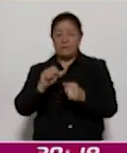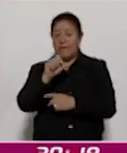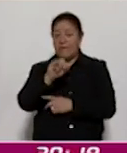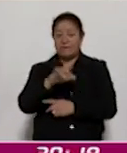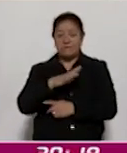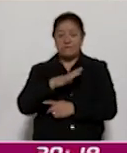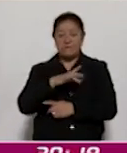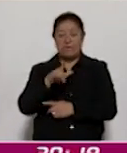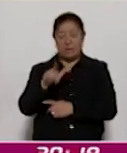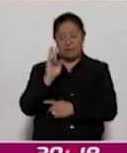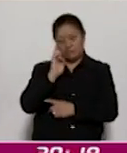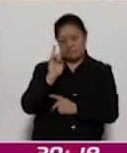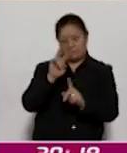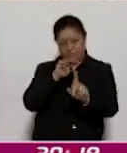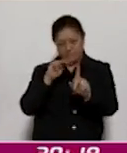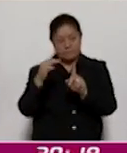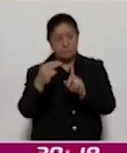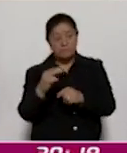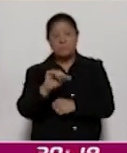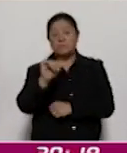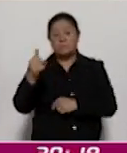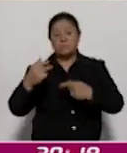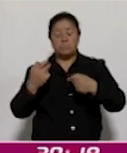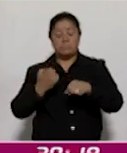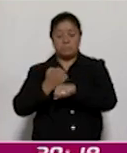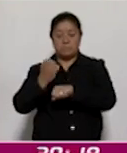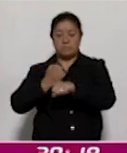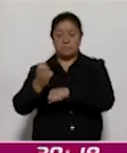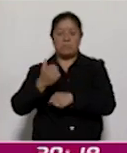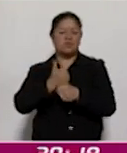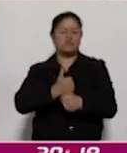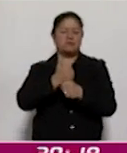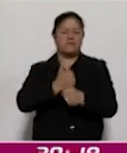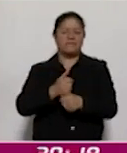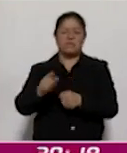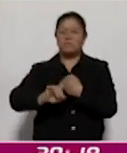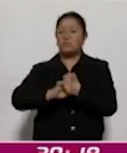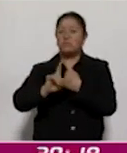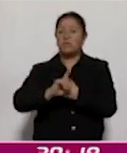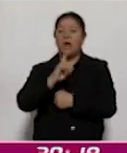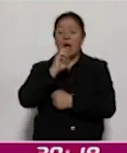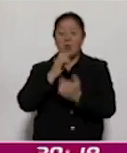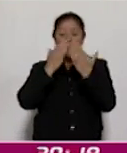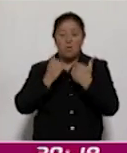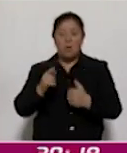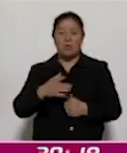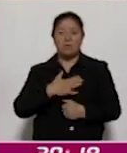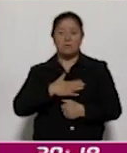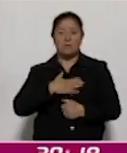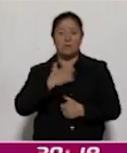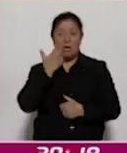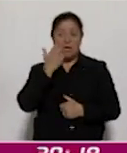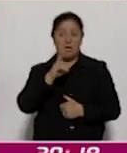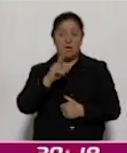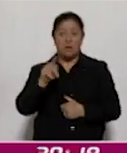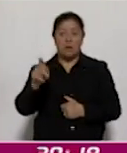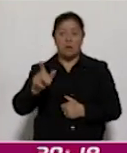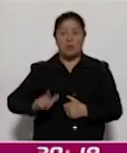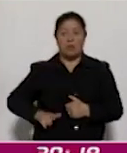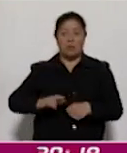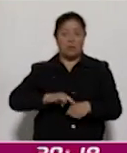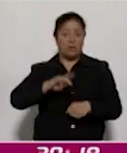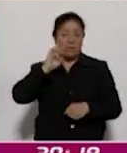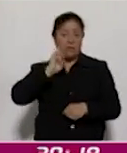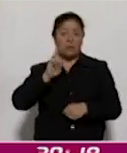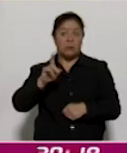Hay otros estados que están sufriendo crisis hídricas y nosotros no queremos llegar a ese nivel. La gobernadora ha emprendido una